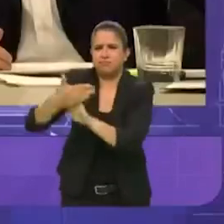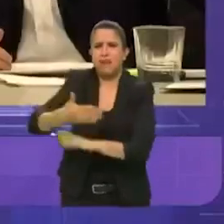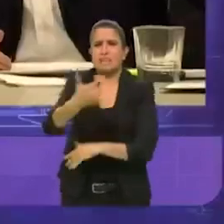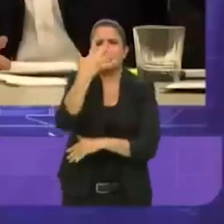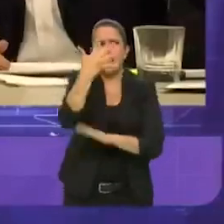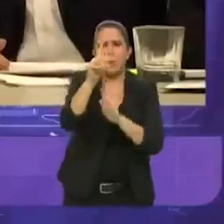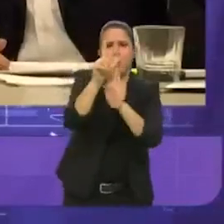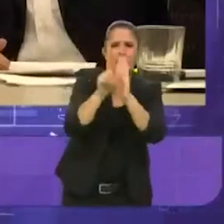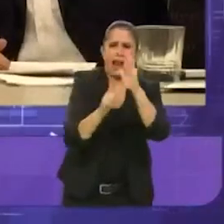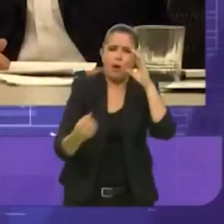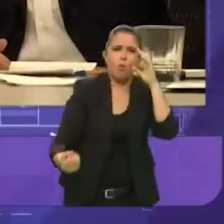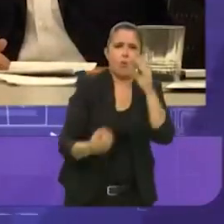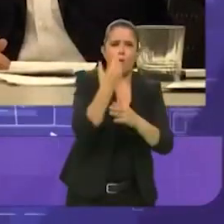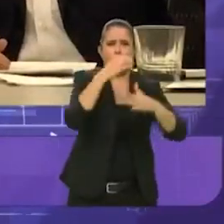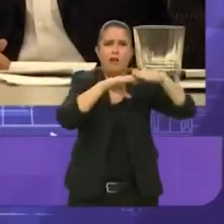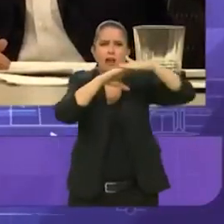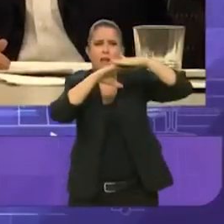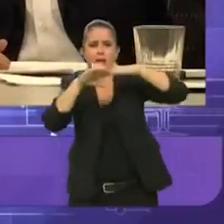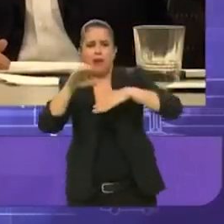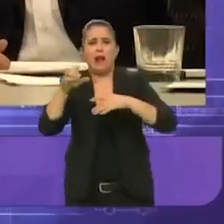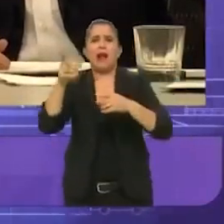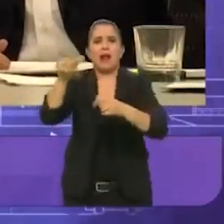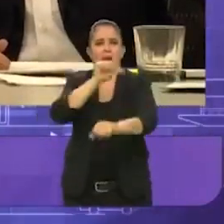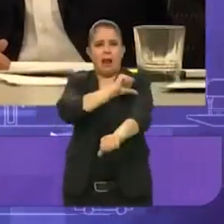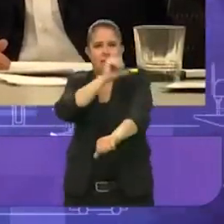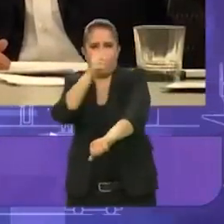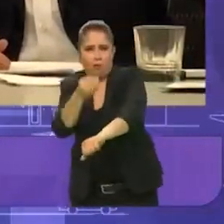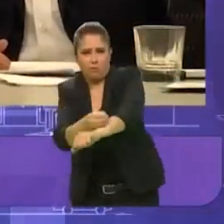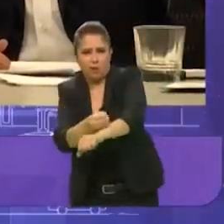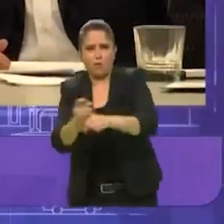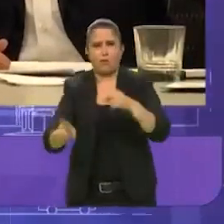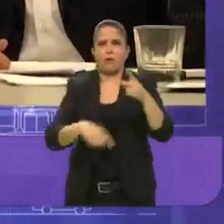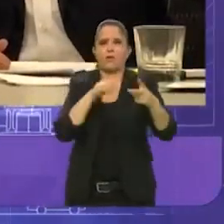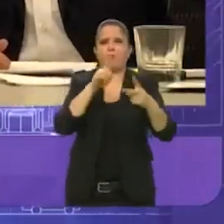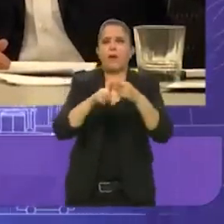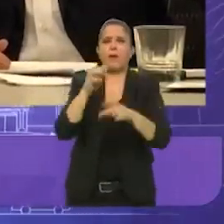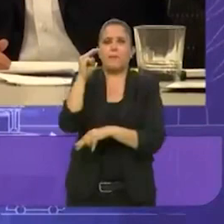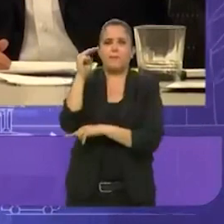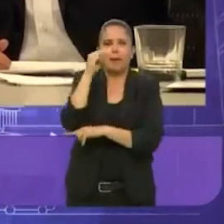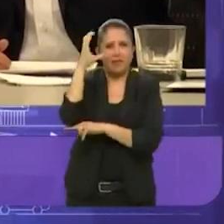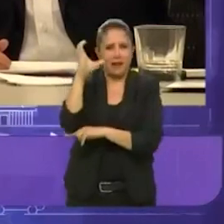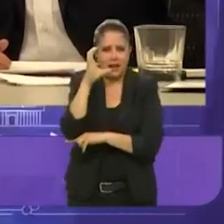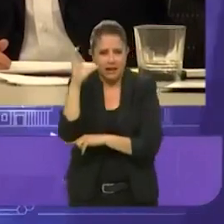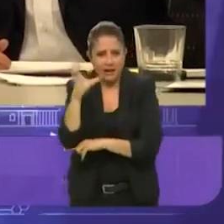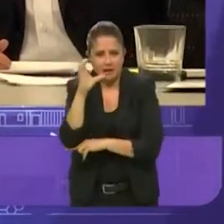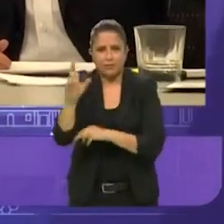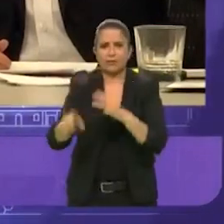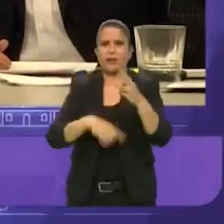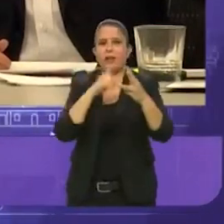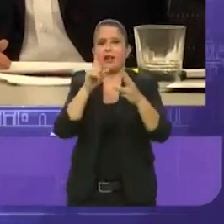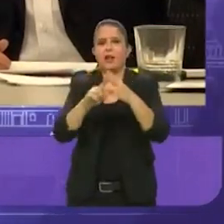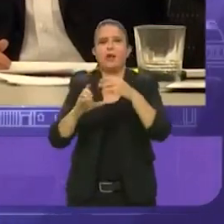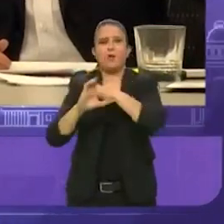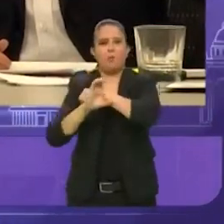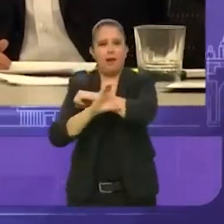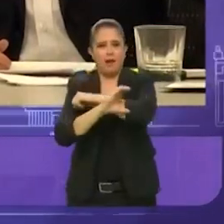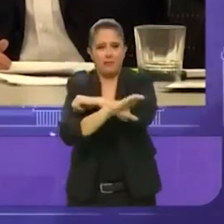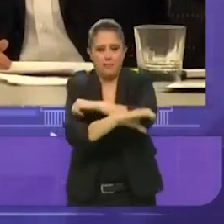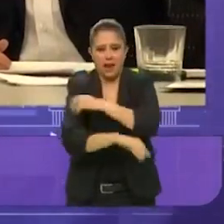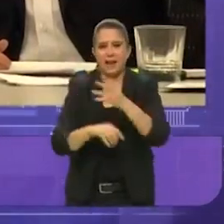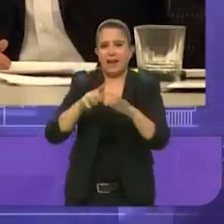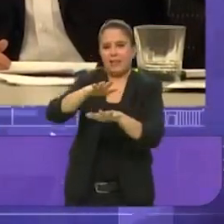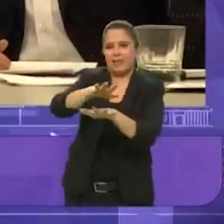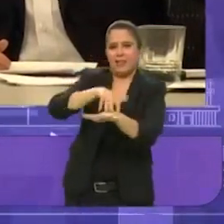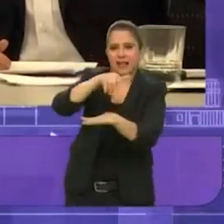Álvaro Obregón, en Magdalena Contreras, en Coajimalpa, en